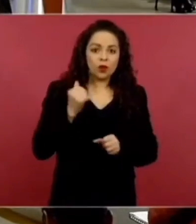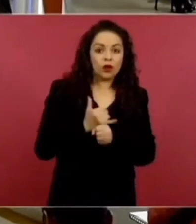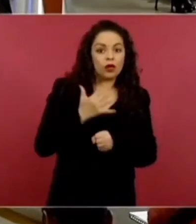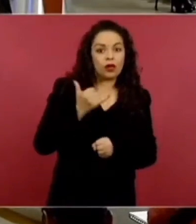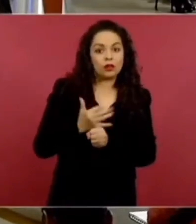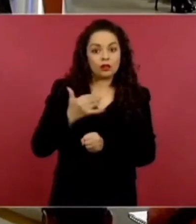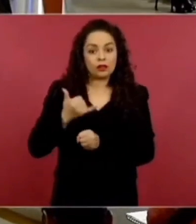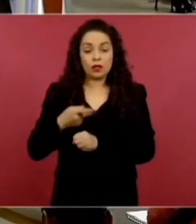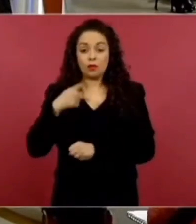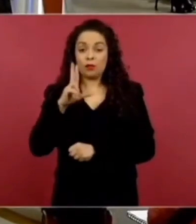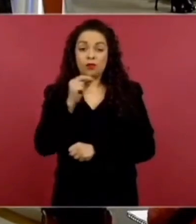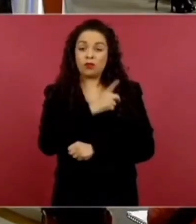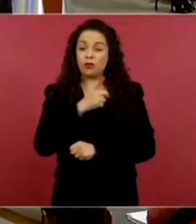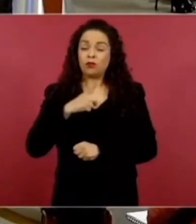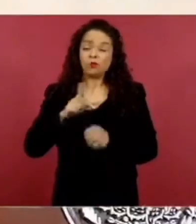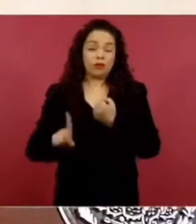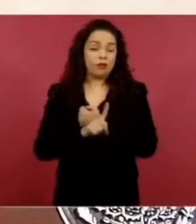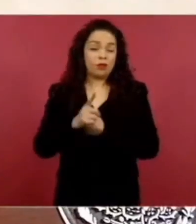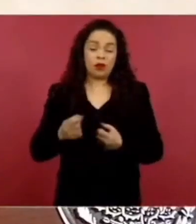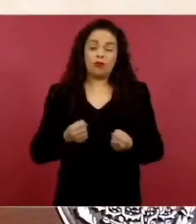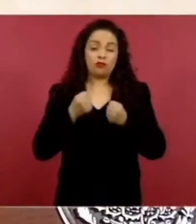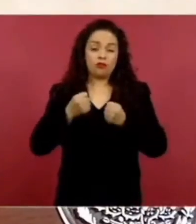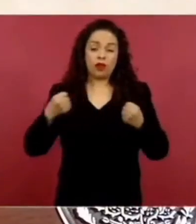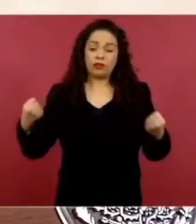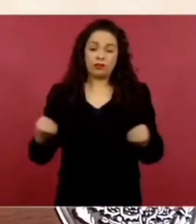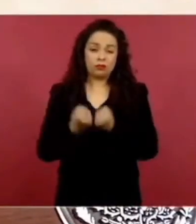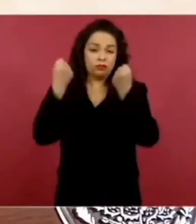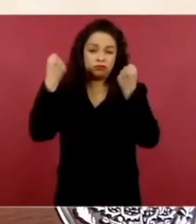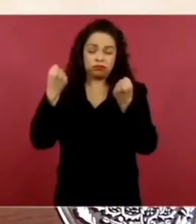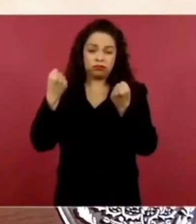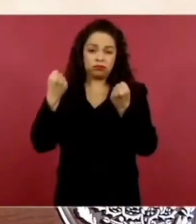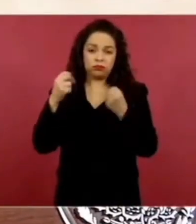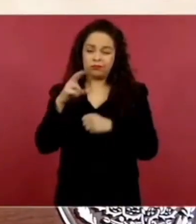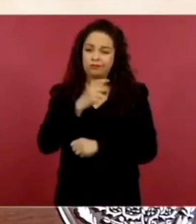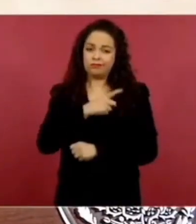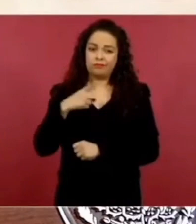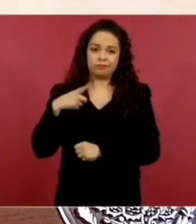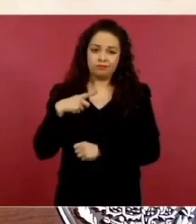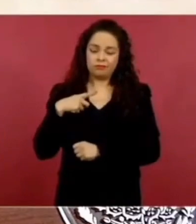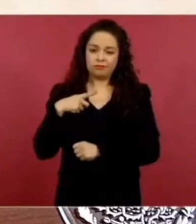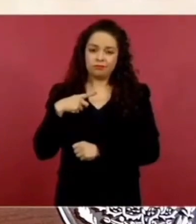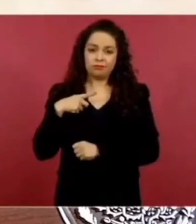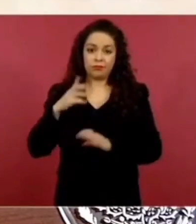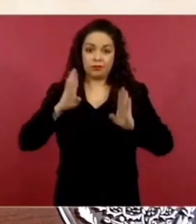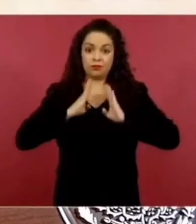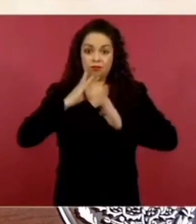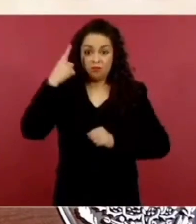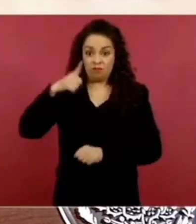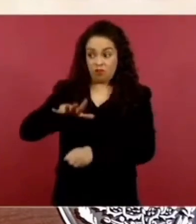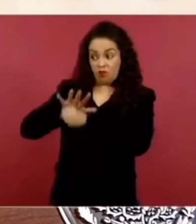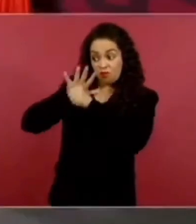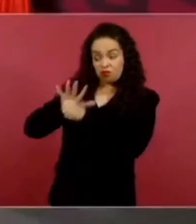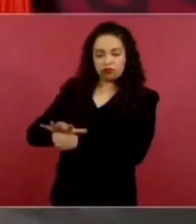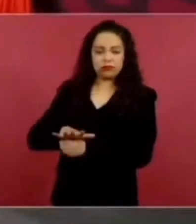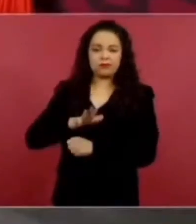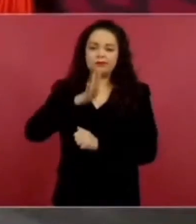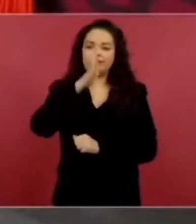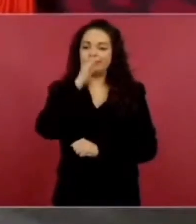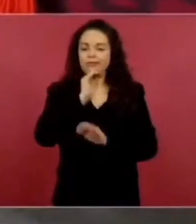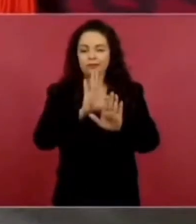le voy a poner un caso que aquí se vio de repente porque